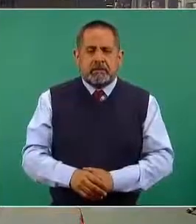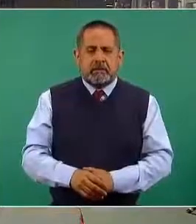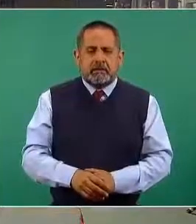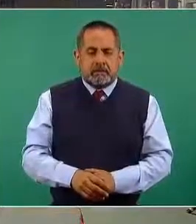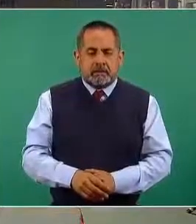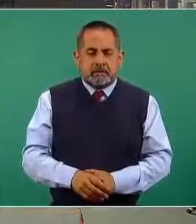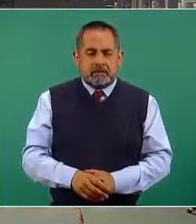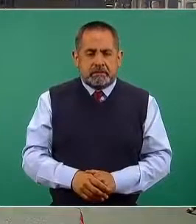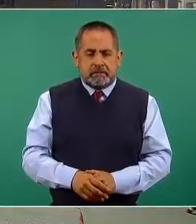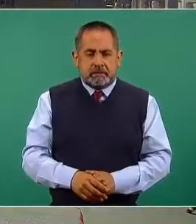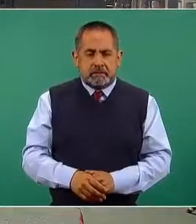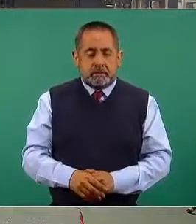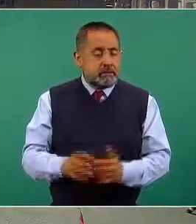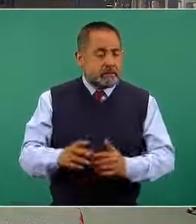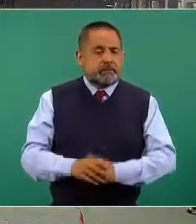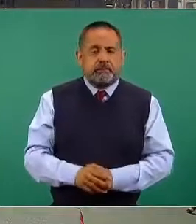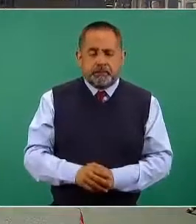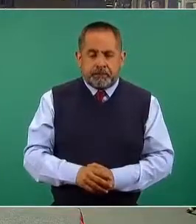Vaya,